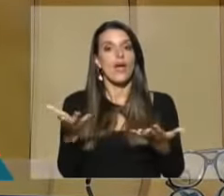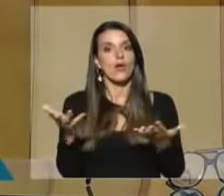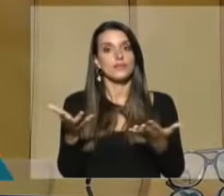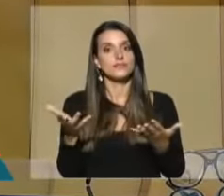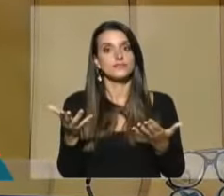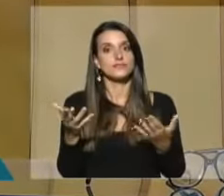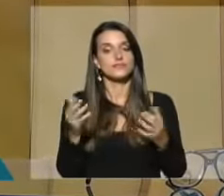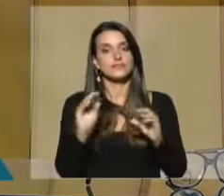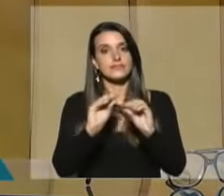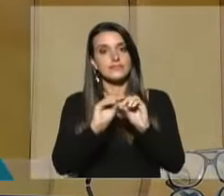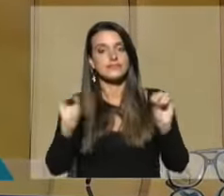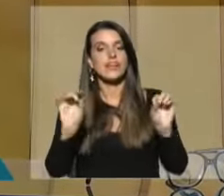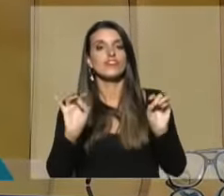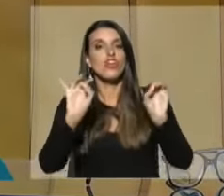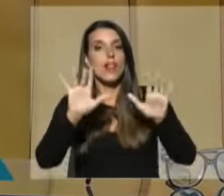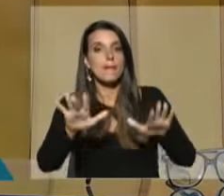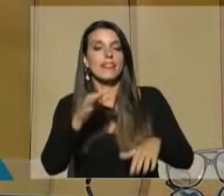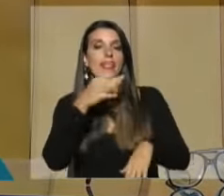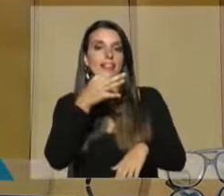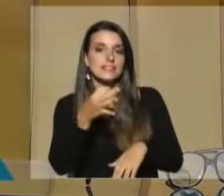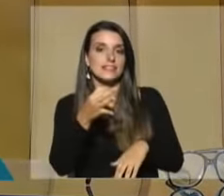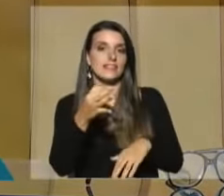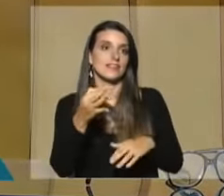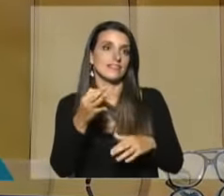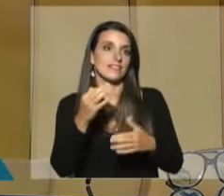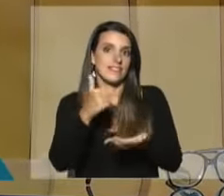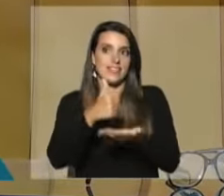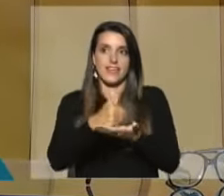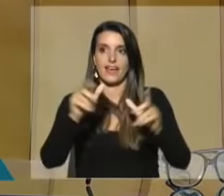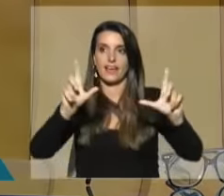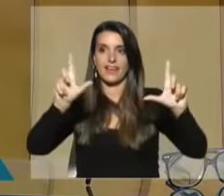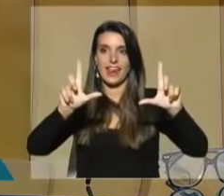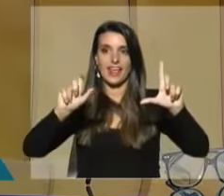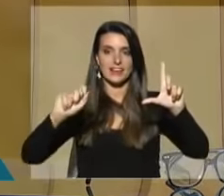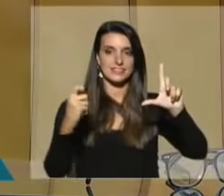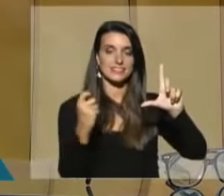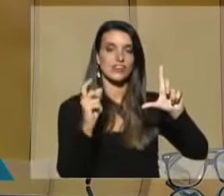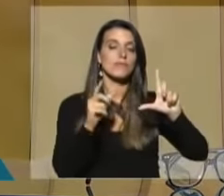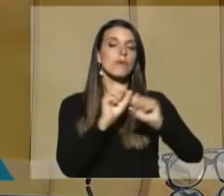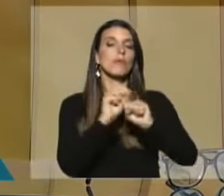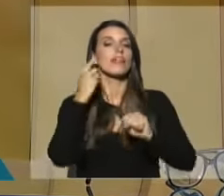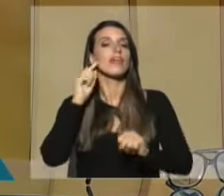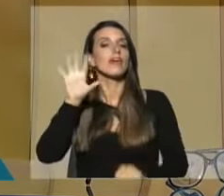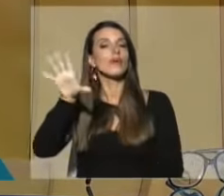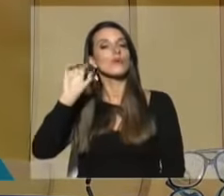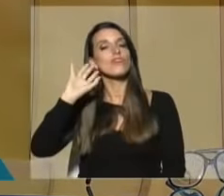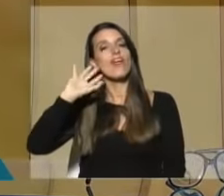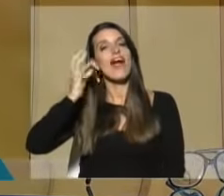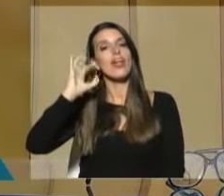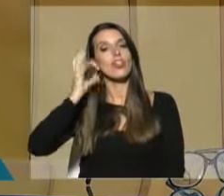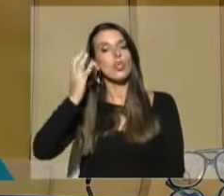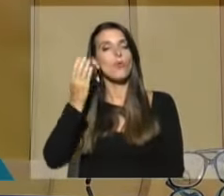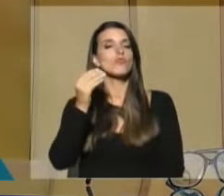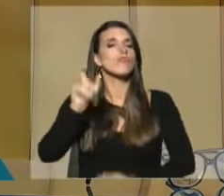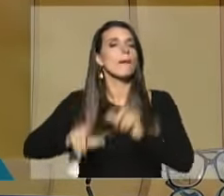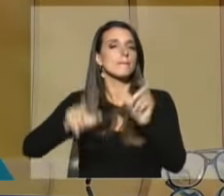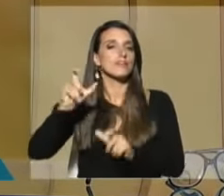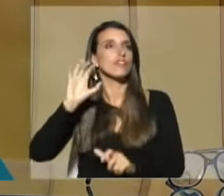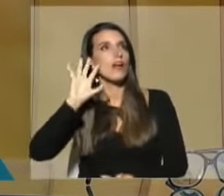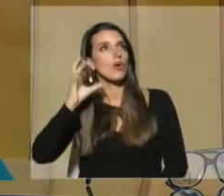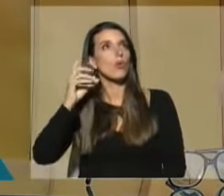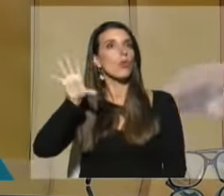Déjenme señalar simplemente que además de estar acá, obviamente, en la pantalla de Canal 5, nos pueden escuchar por radio, hay mucha gente obviamente